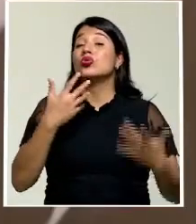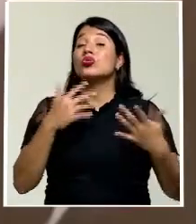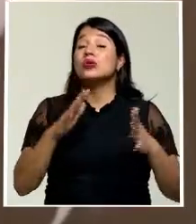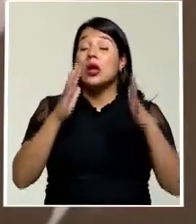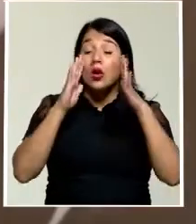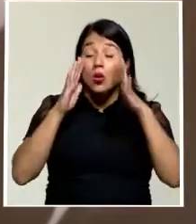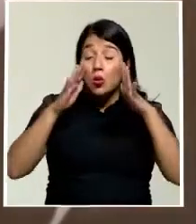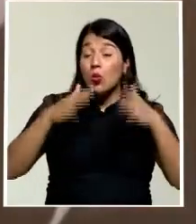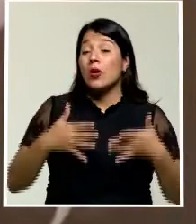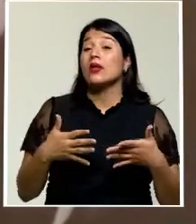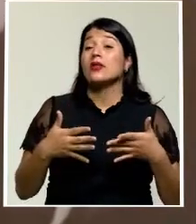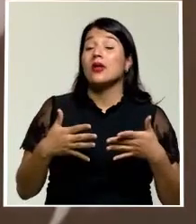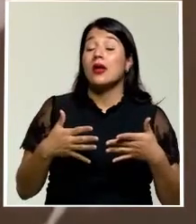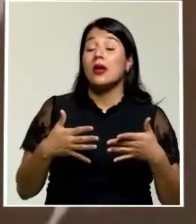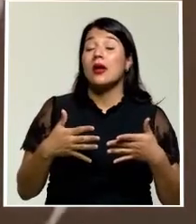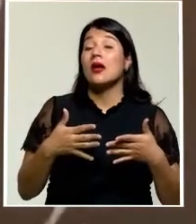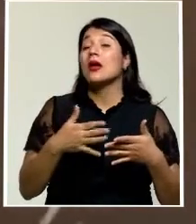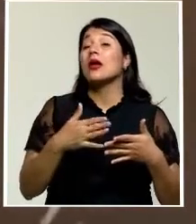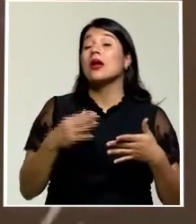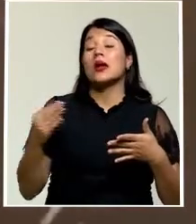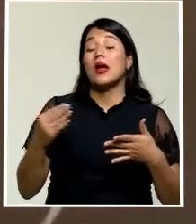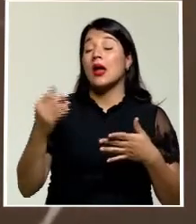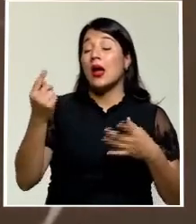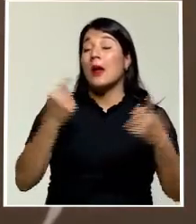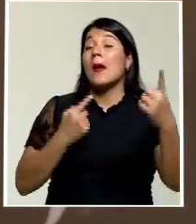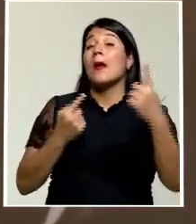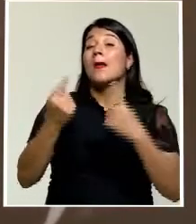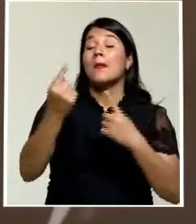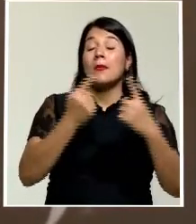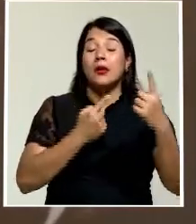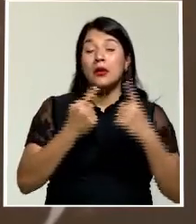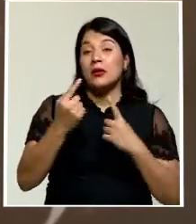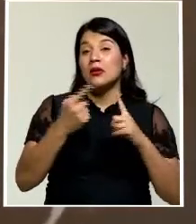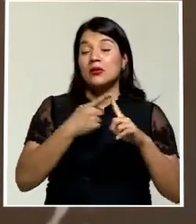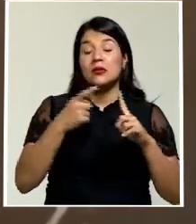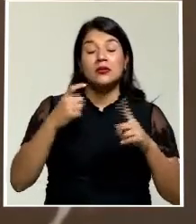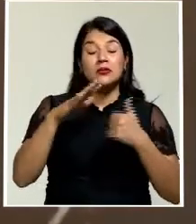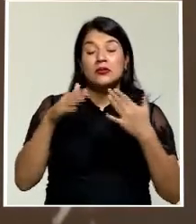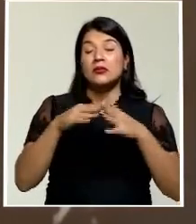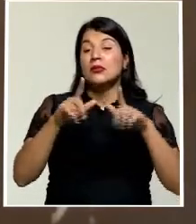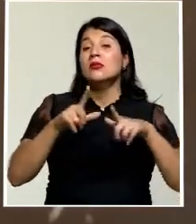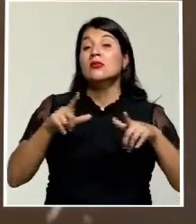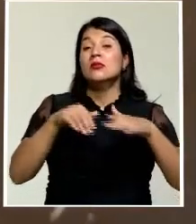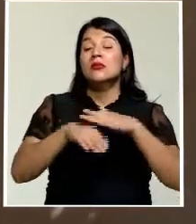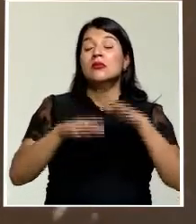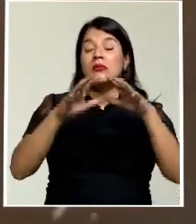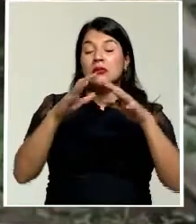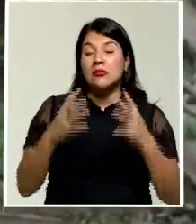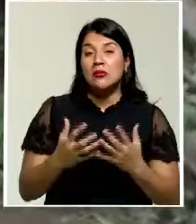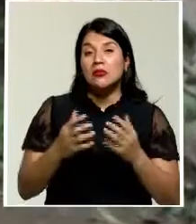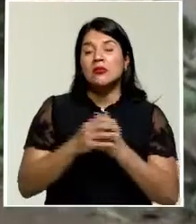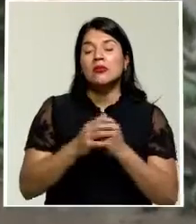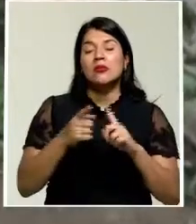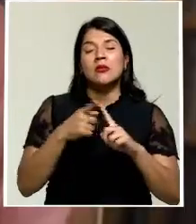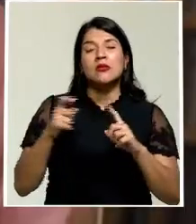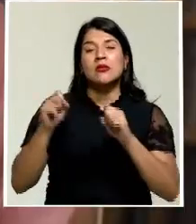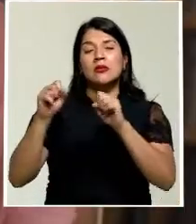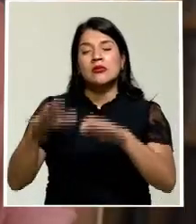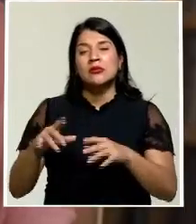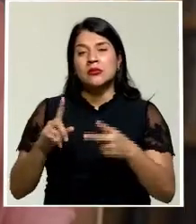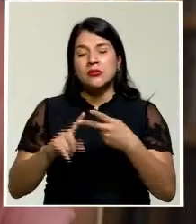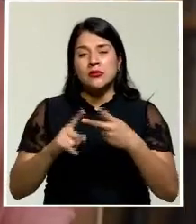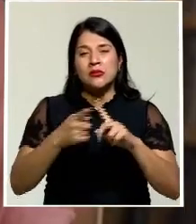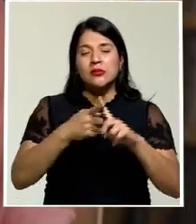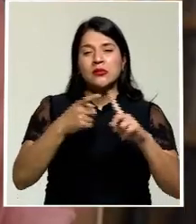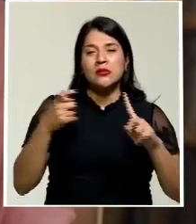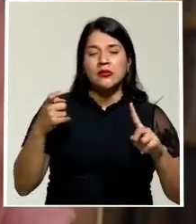que nos visitan de todos, de todas partes del mundo. Tenemos visitas de Australia, visitas